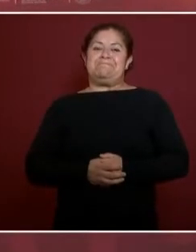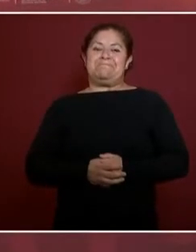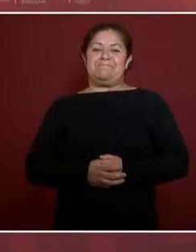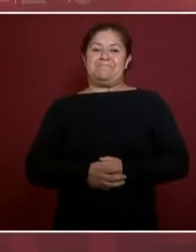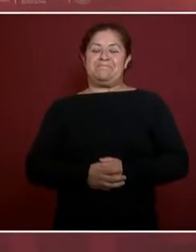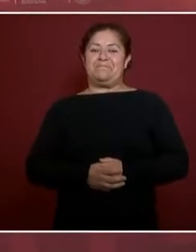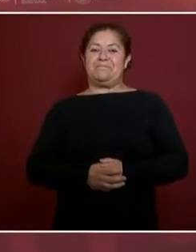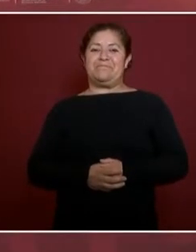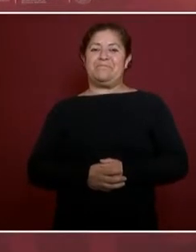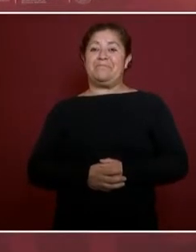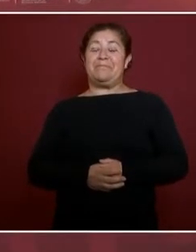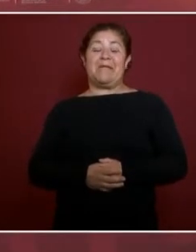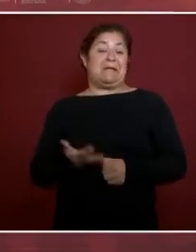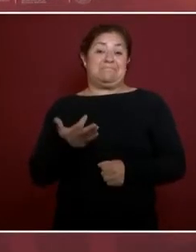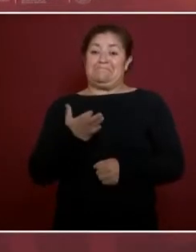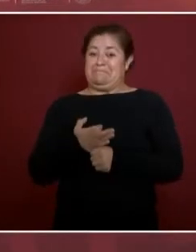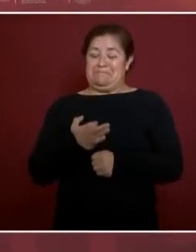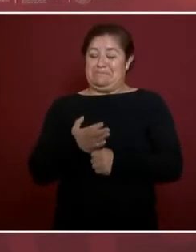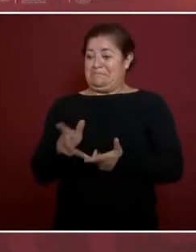acaban de repetir,